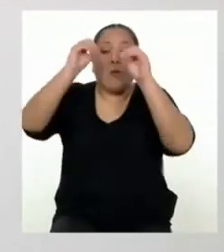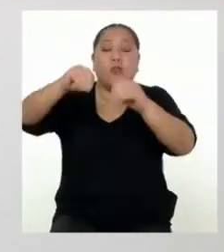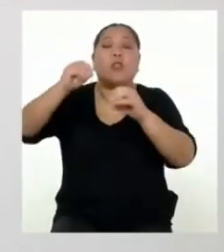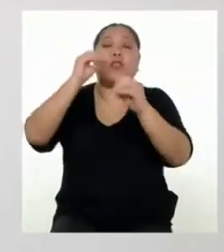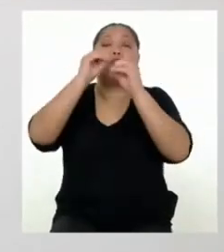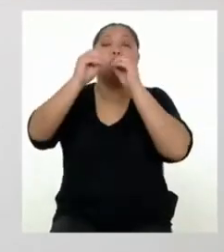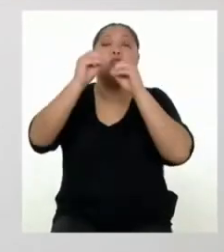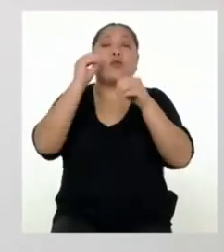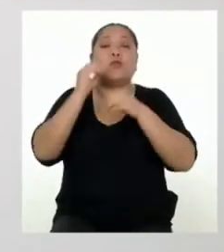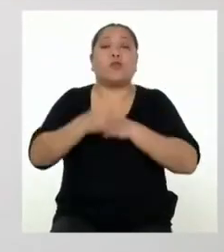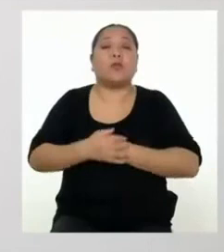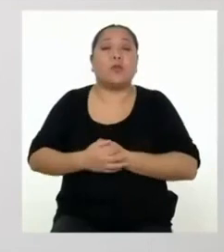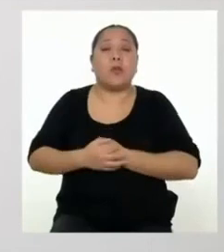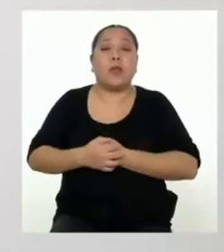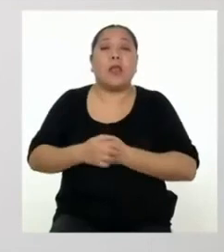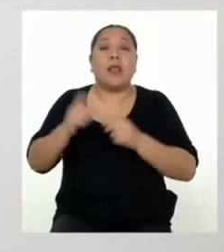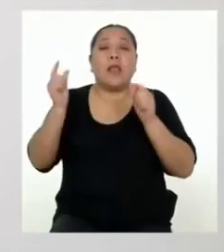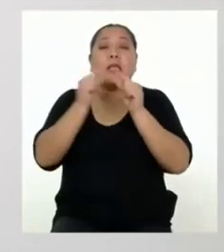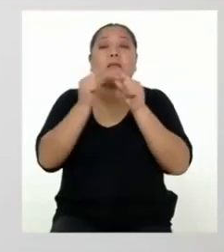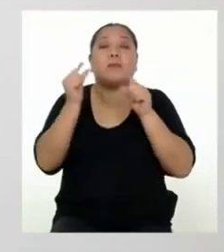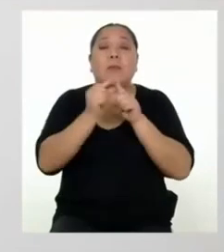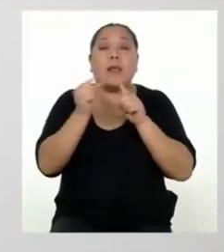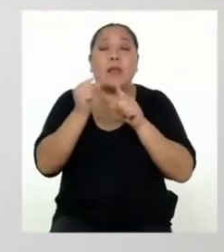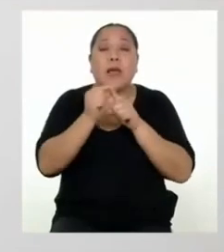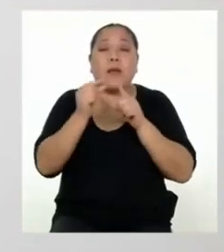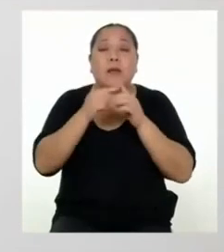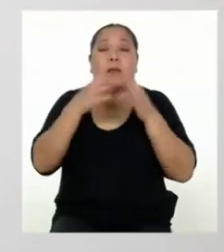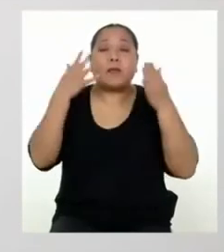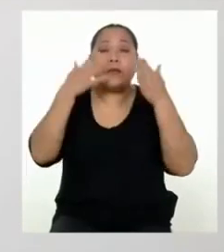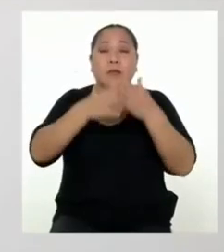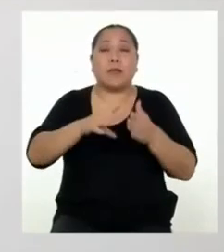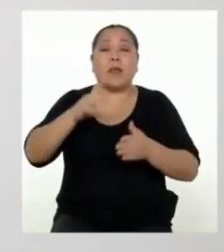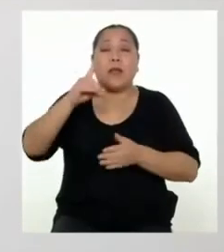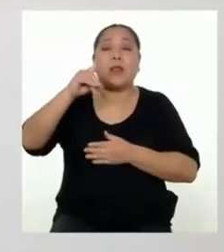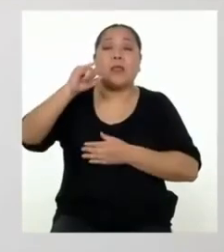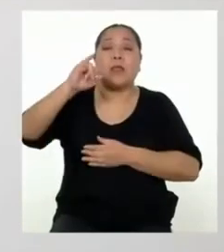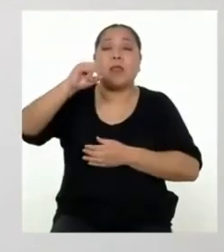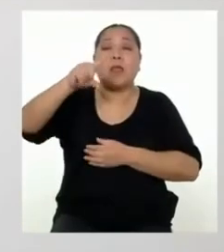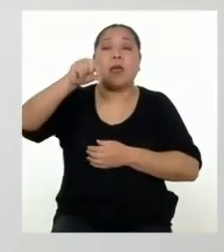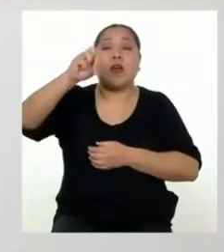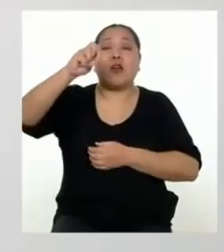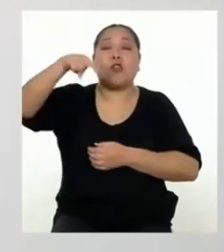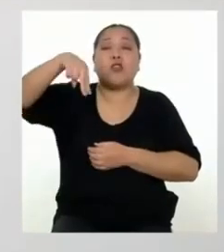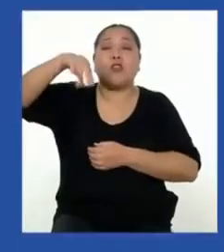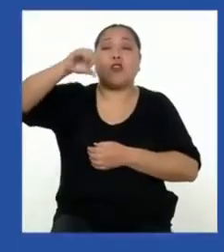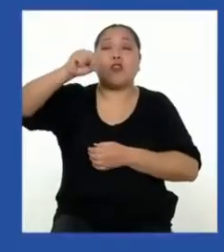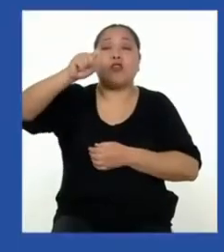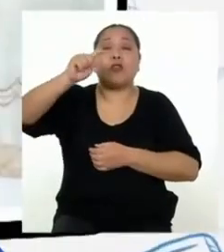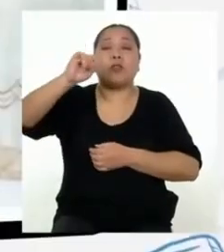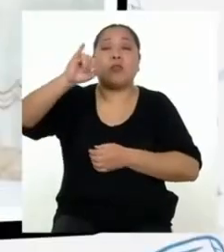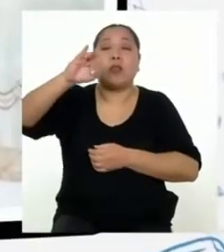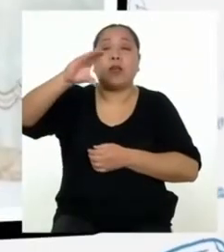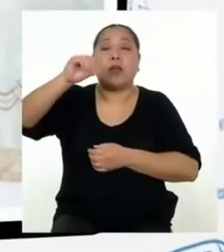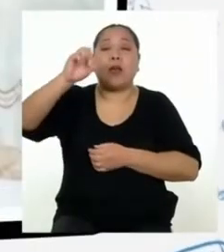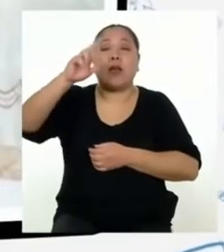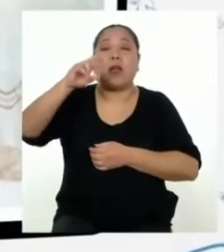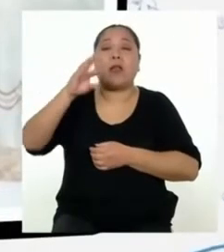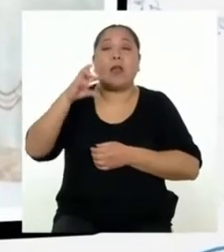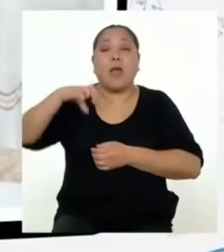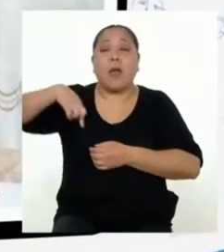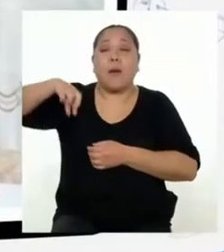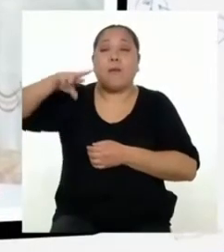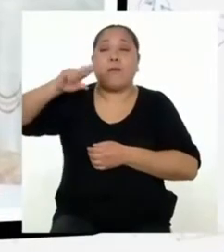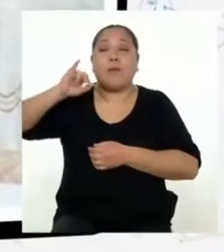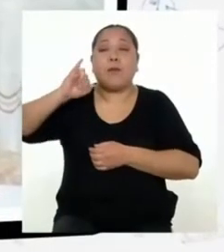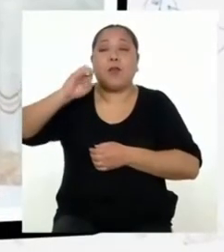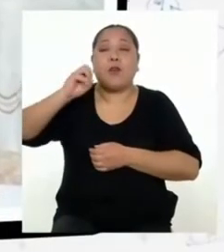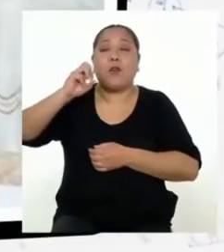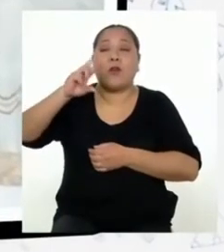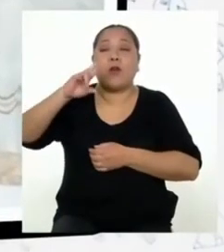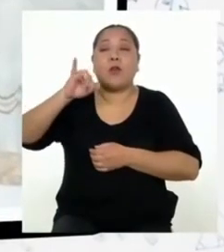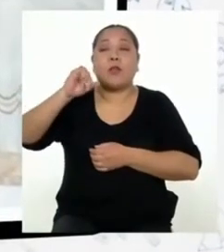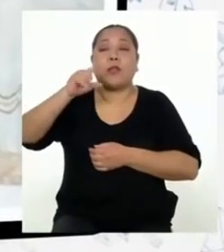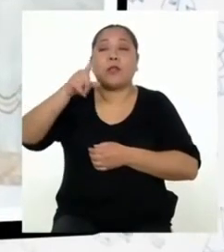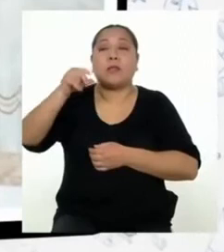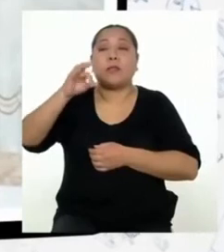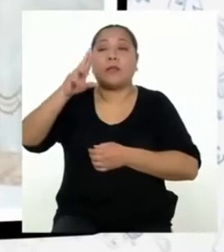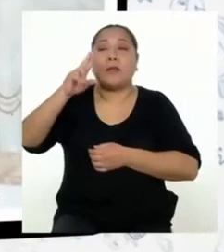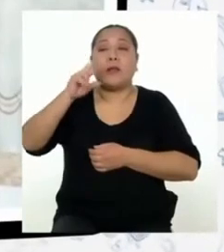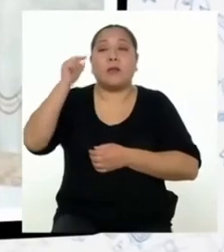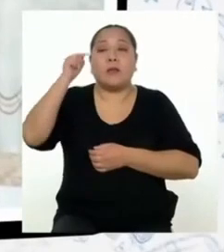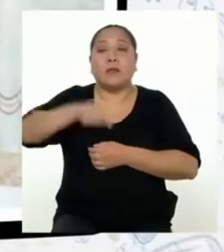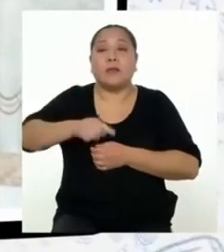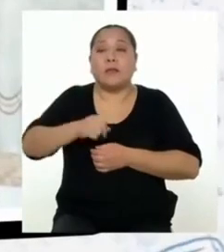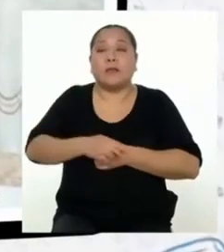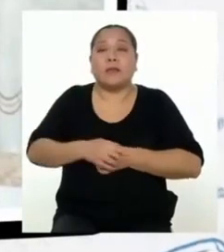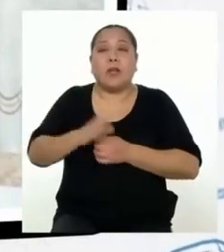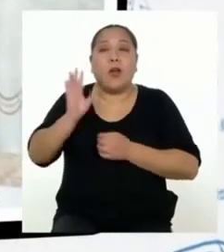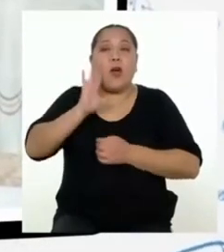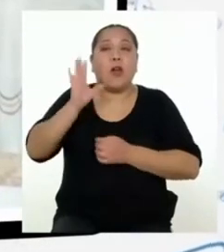mejora. Las palabras claves son diagnosticar y priorizar. Hola, soy